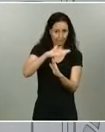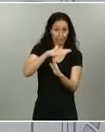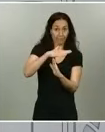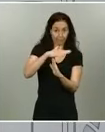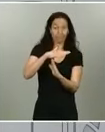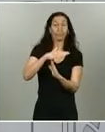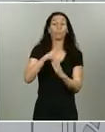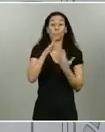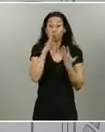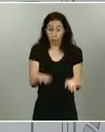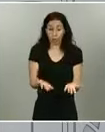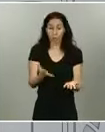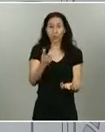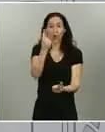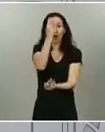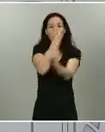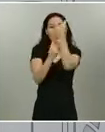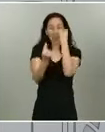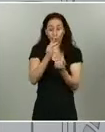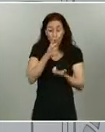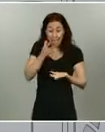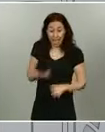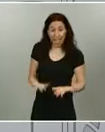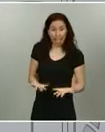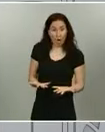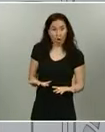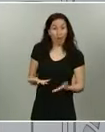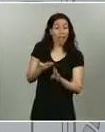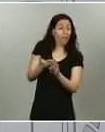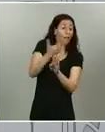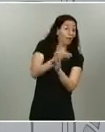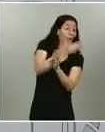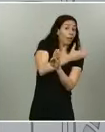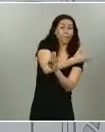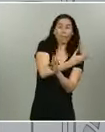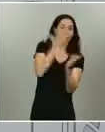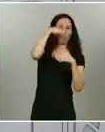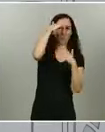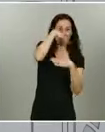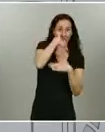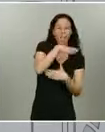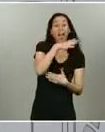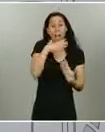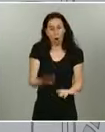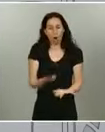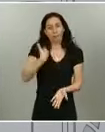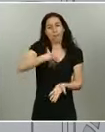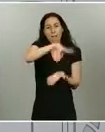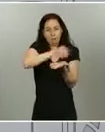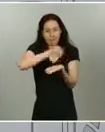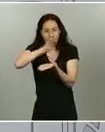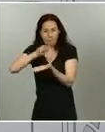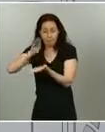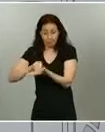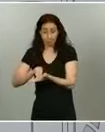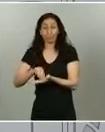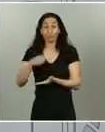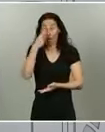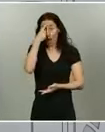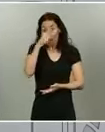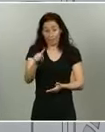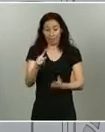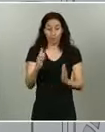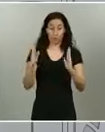ahora no hayan estado disponibles hasta estos últimos días. Hoy sabemos que, ese periodo del 10 de marzo al 10 de mayo,